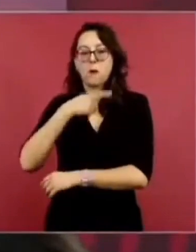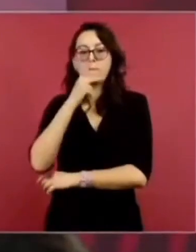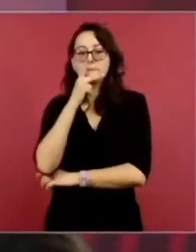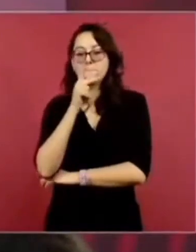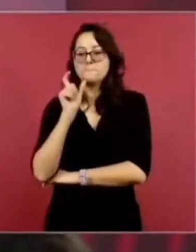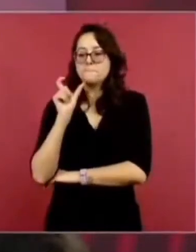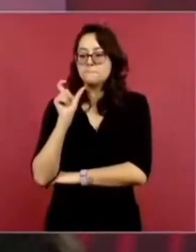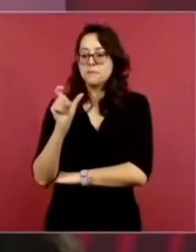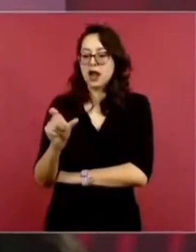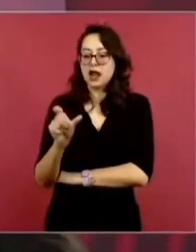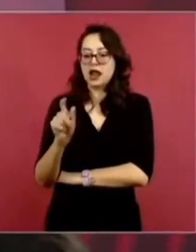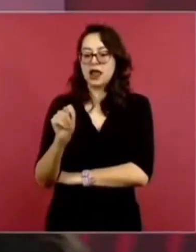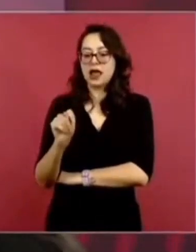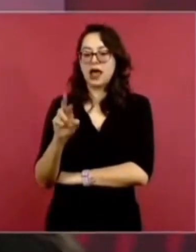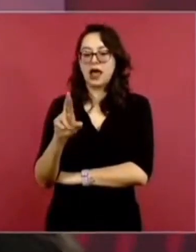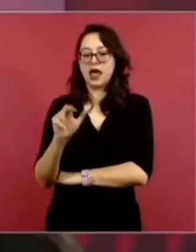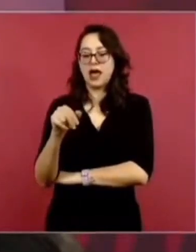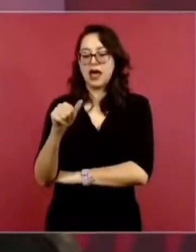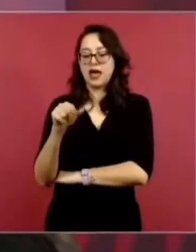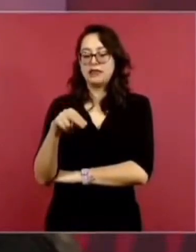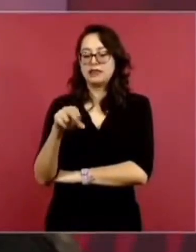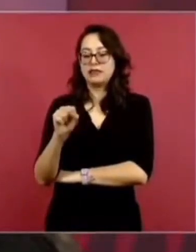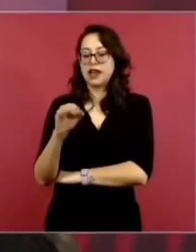el movimiento de cambio verdadero.